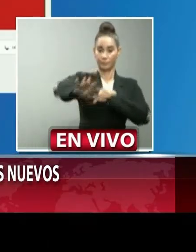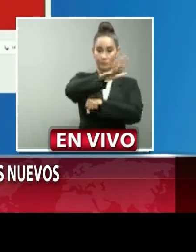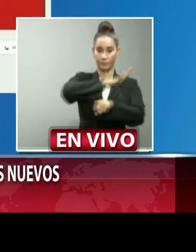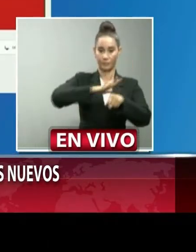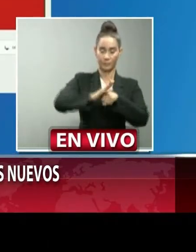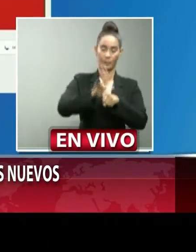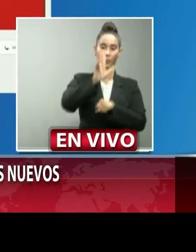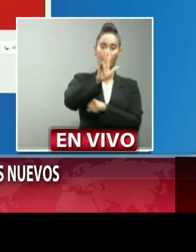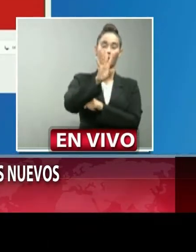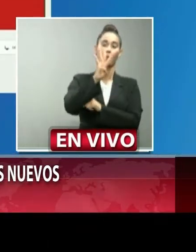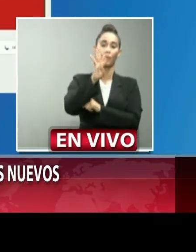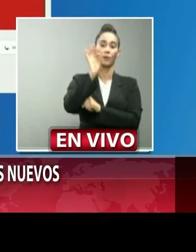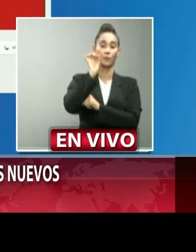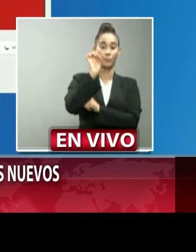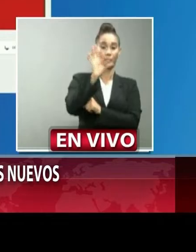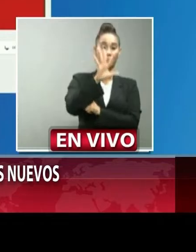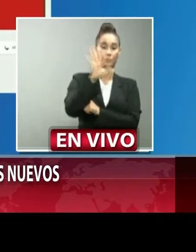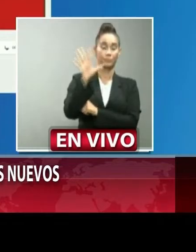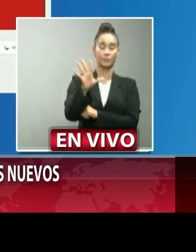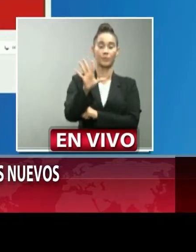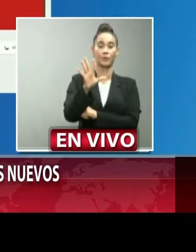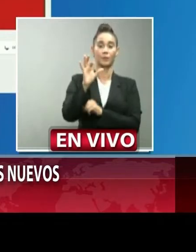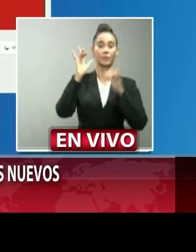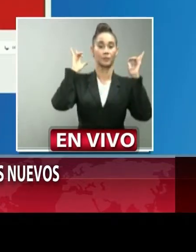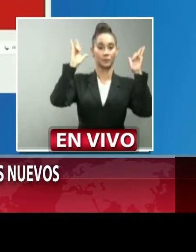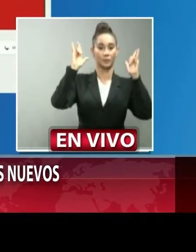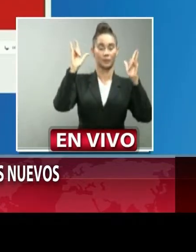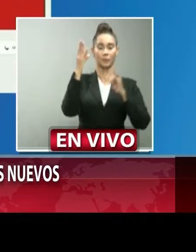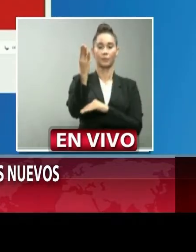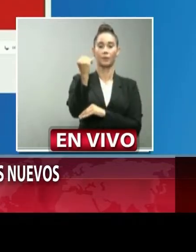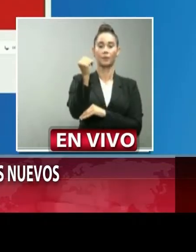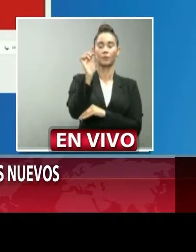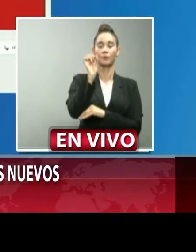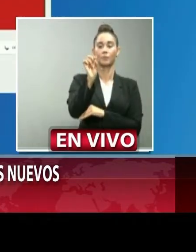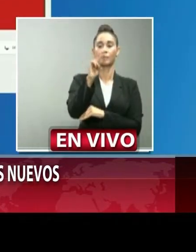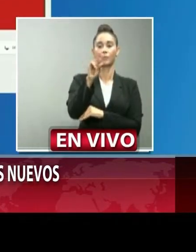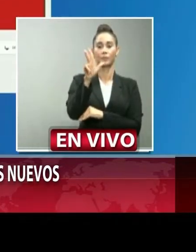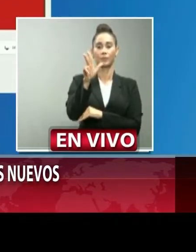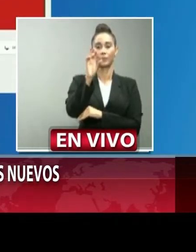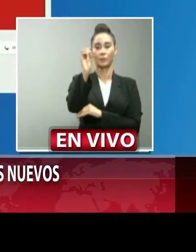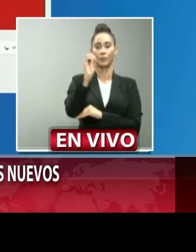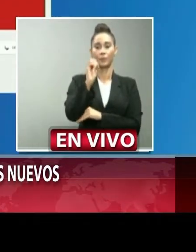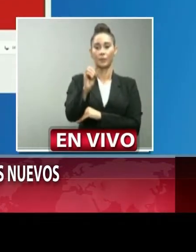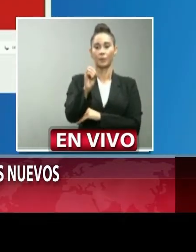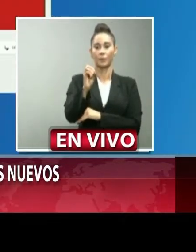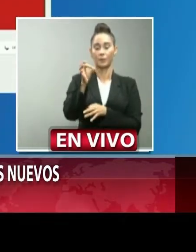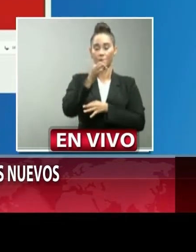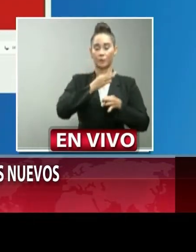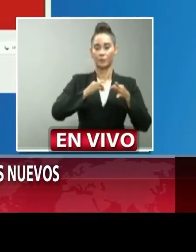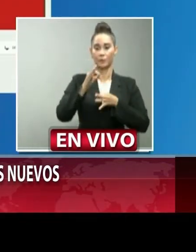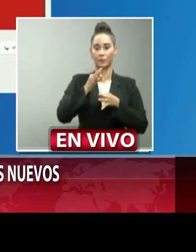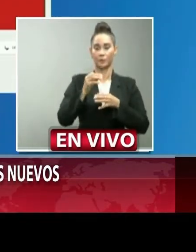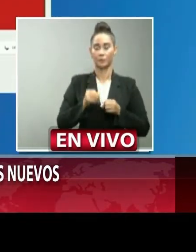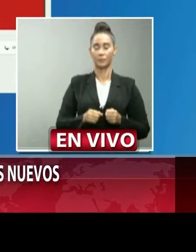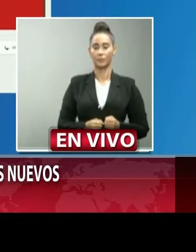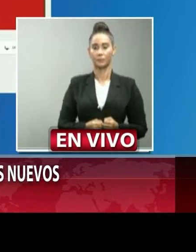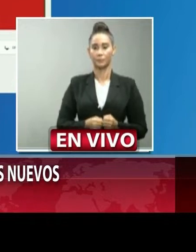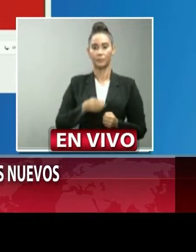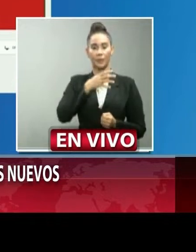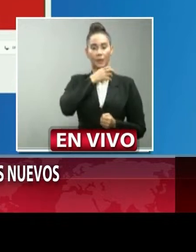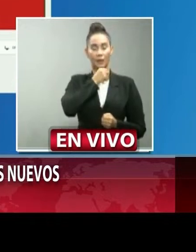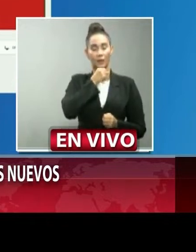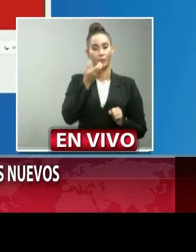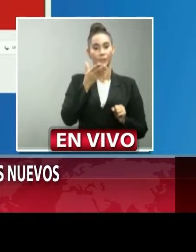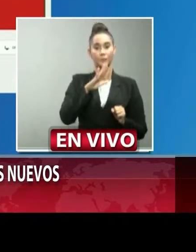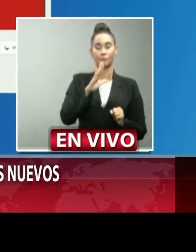34.55% en Santiago y 14.23% en la provincia de Duarte la edad